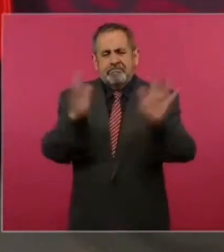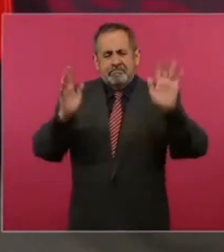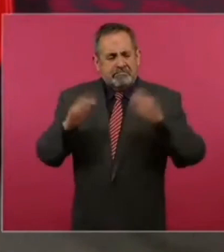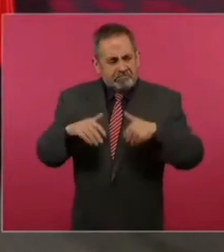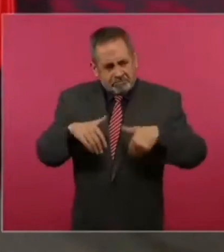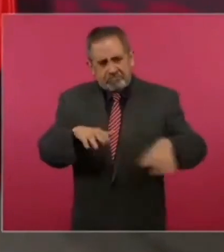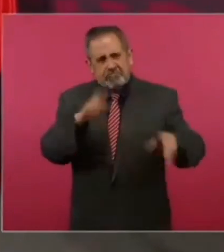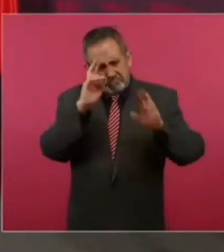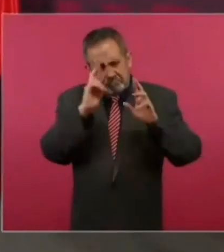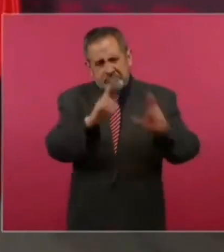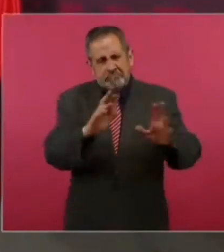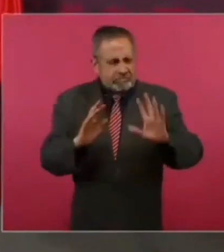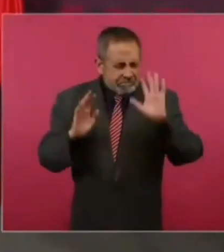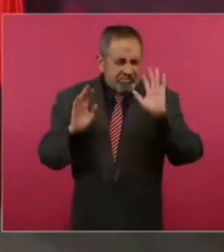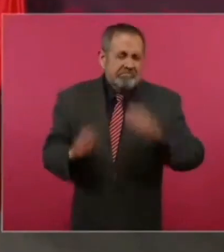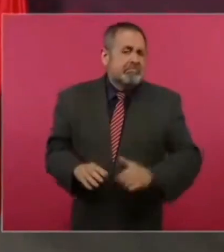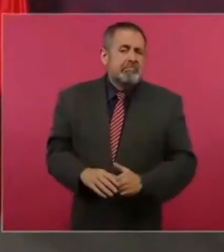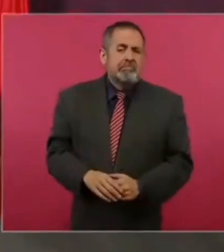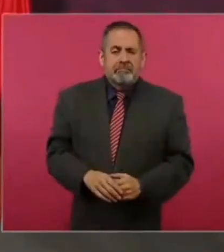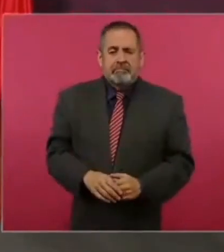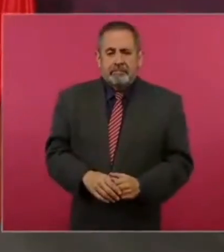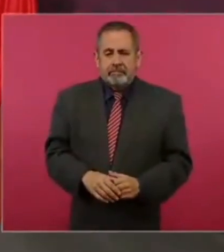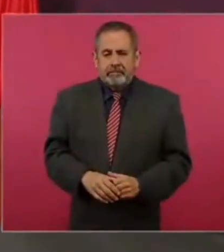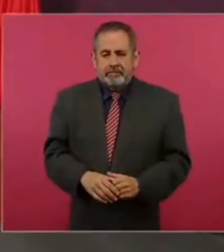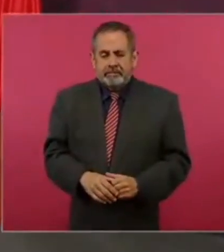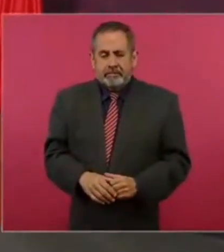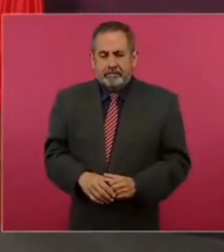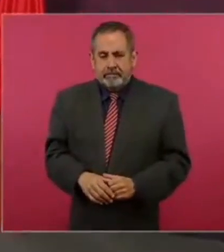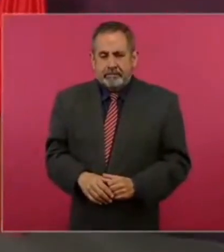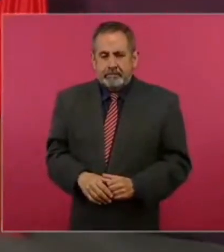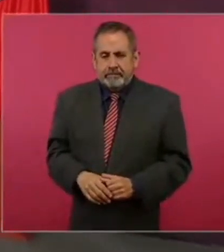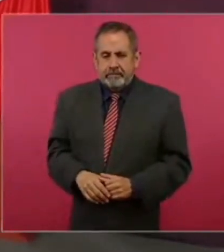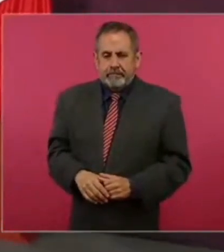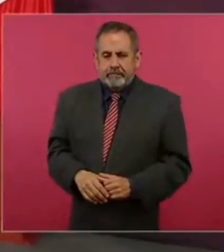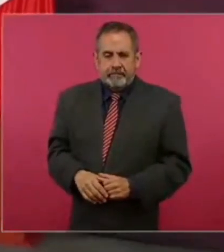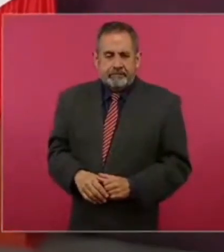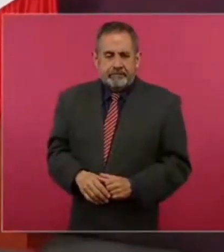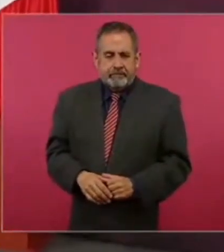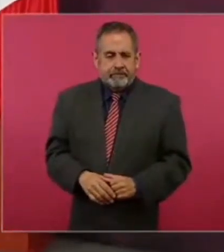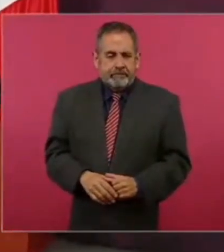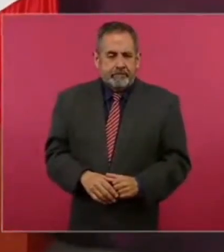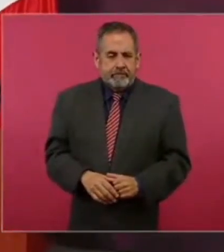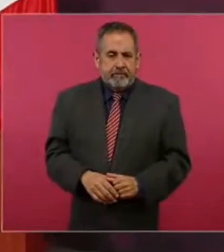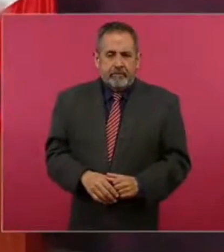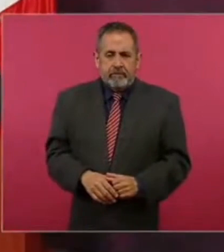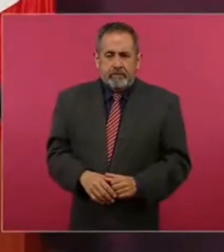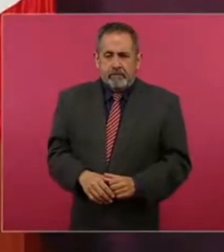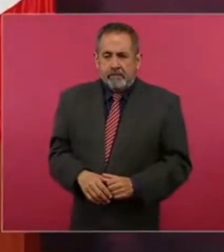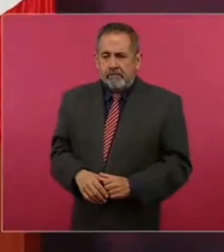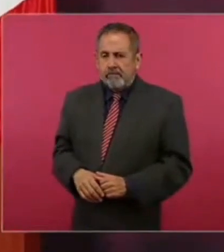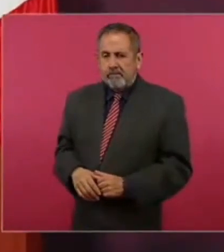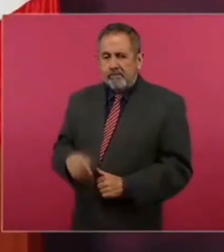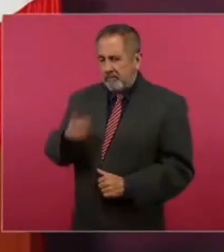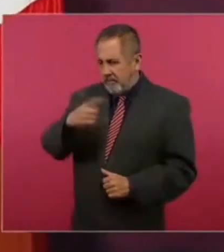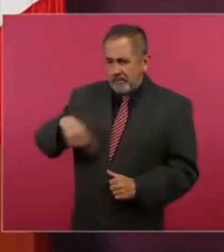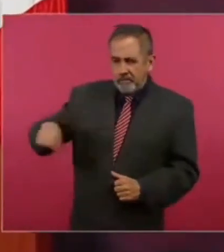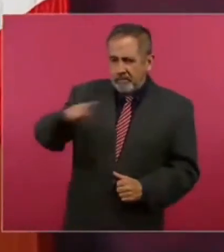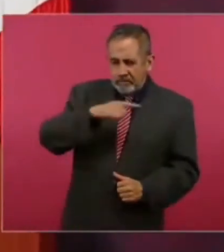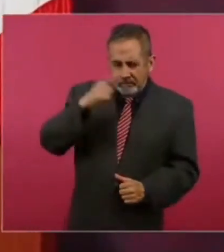demostrar que la intolerancia